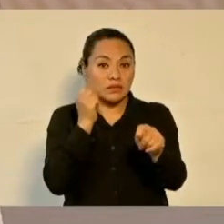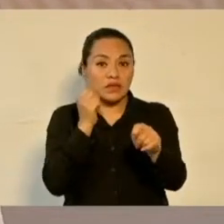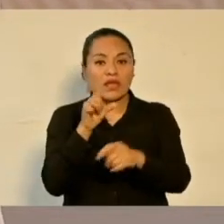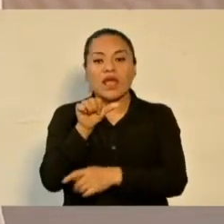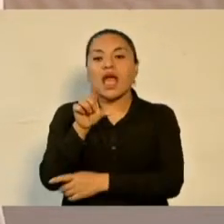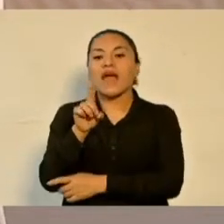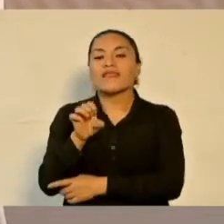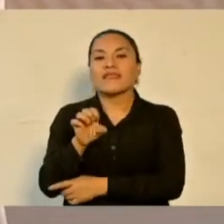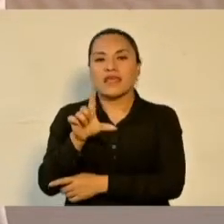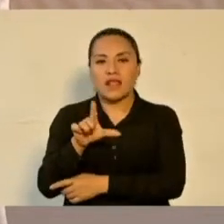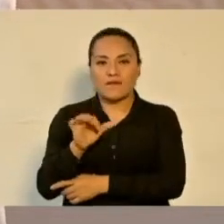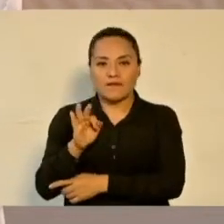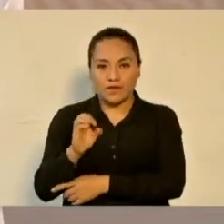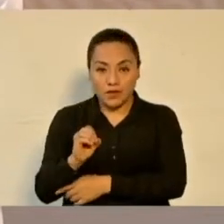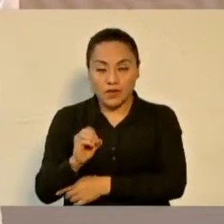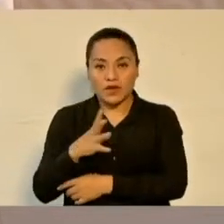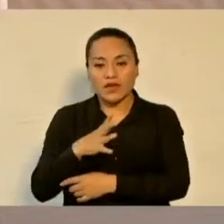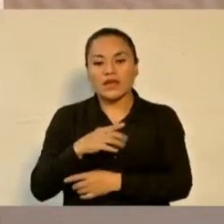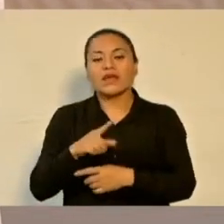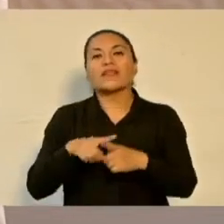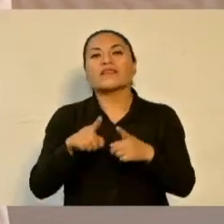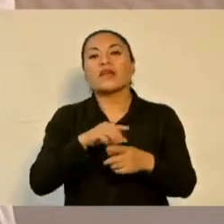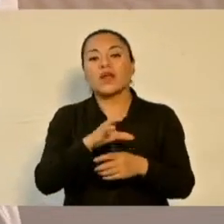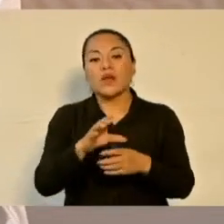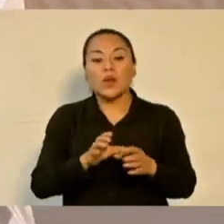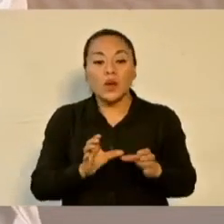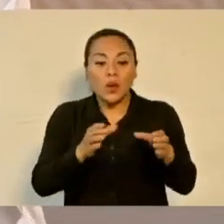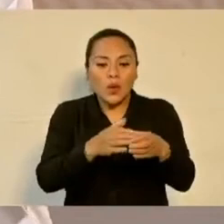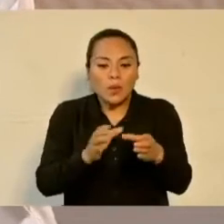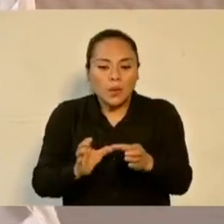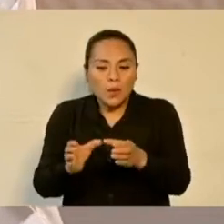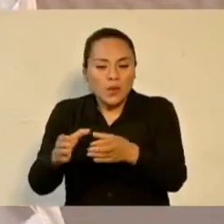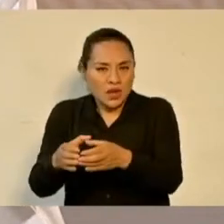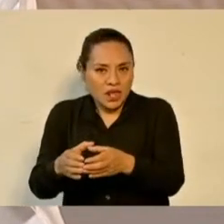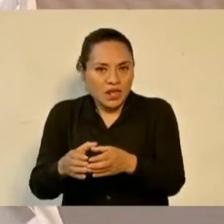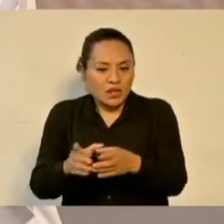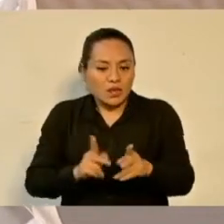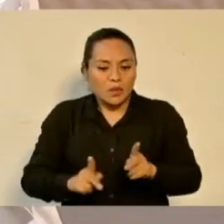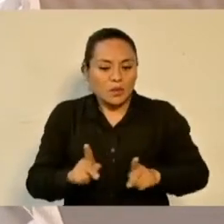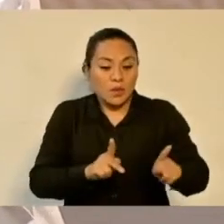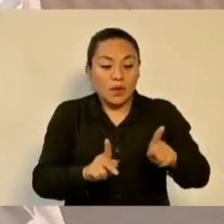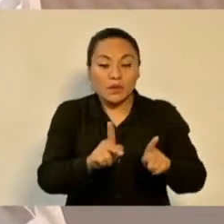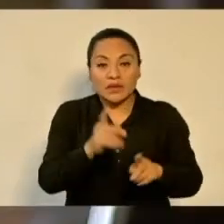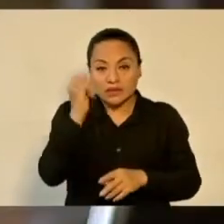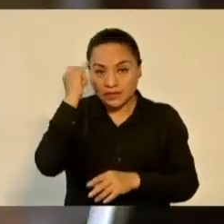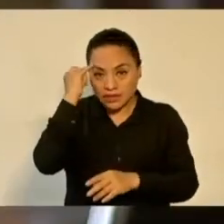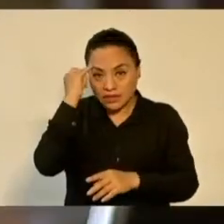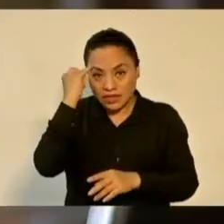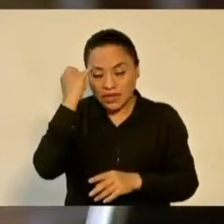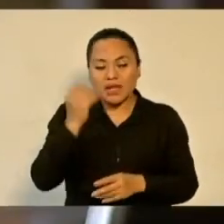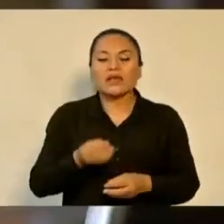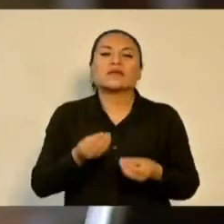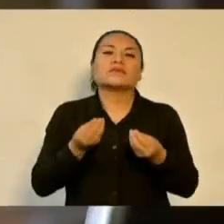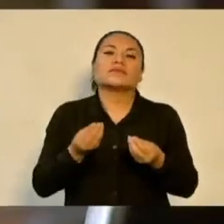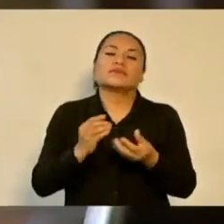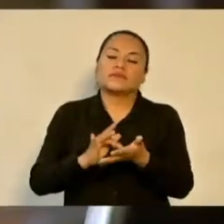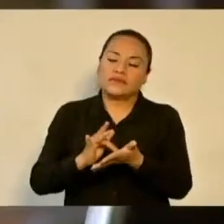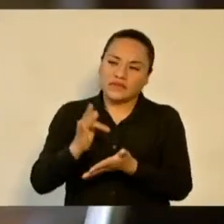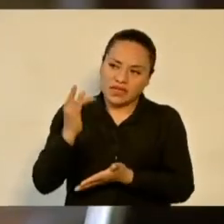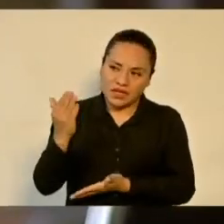a Adelfo Regino de las comunidades de los pueblos indígenas, muchas gracias y